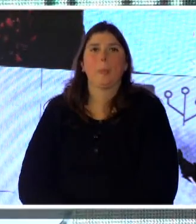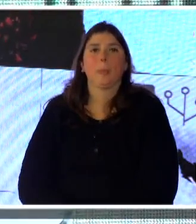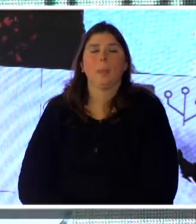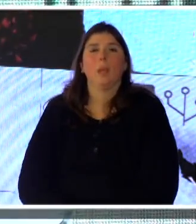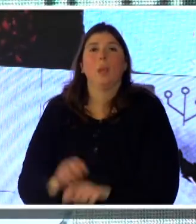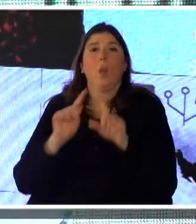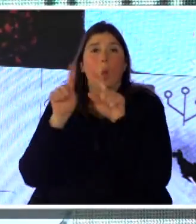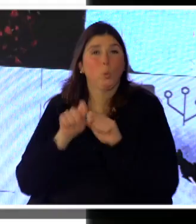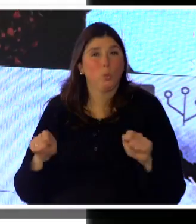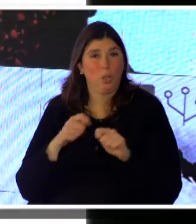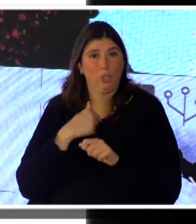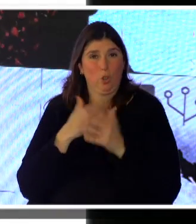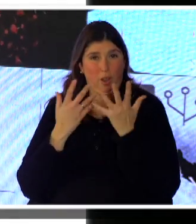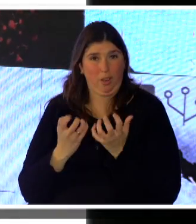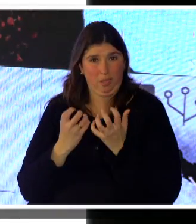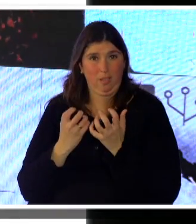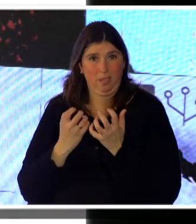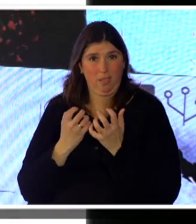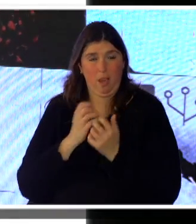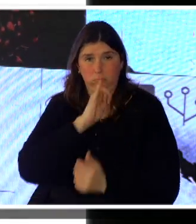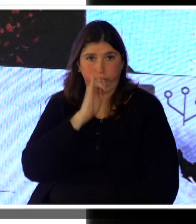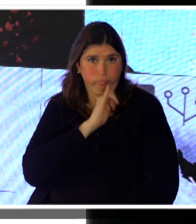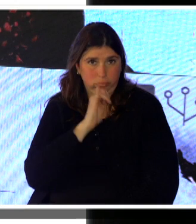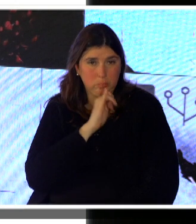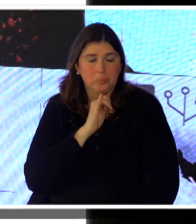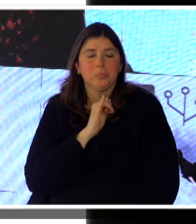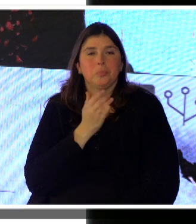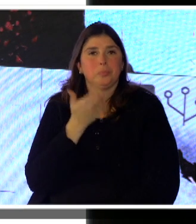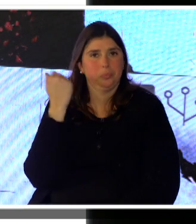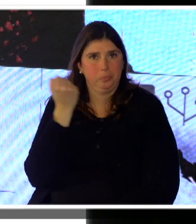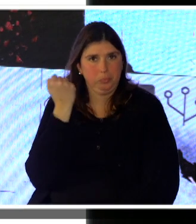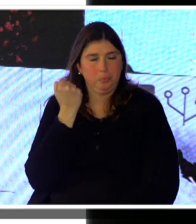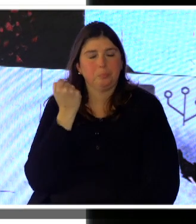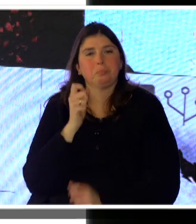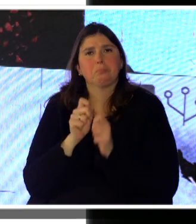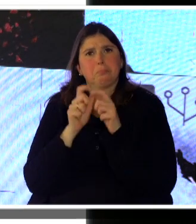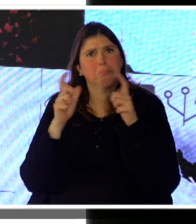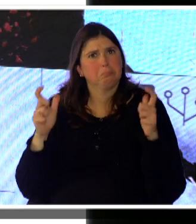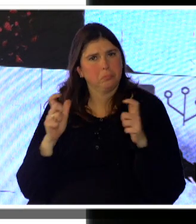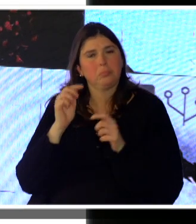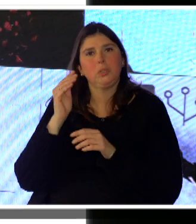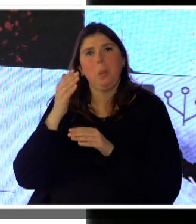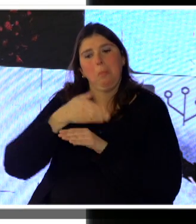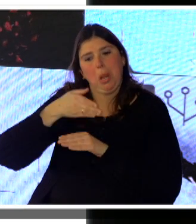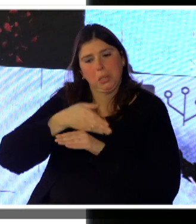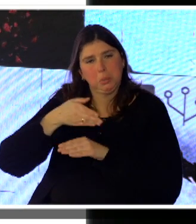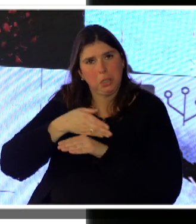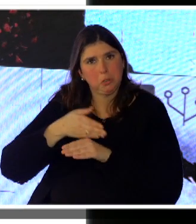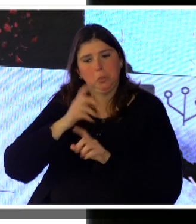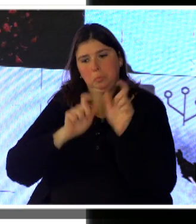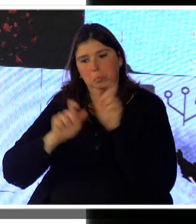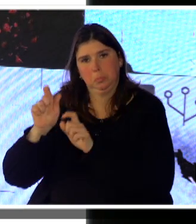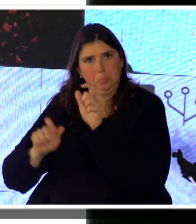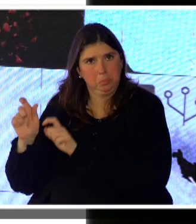Conclusiones que quería destacar es, bueno, ha aumentado la participación ciudadana y han surgido nuevos